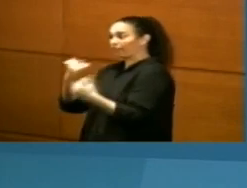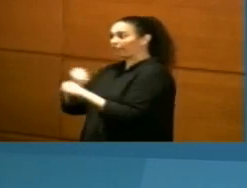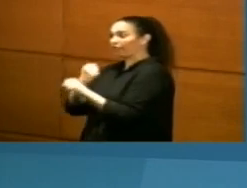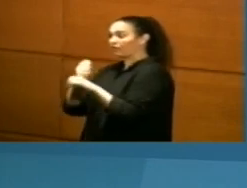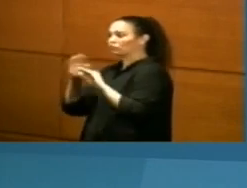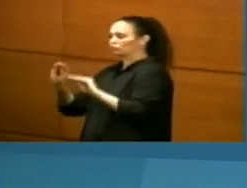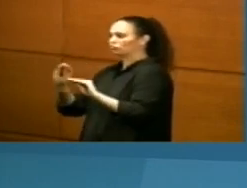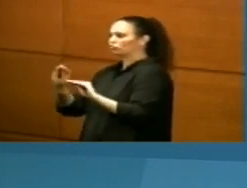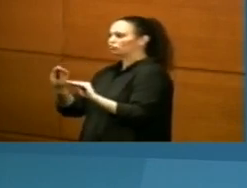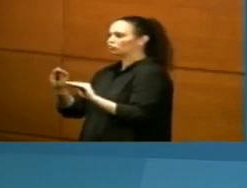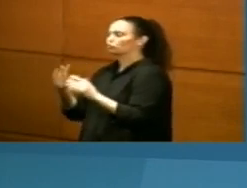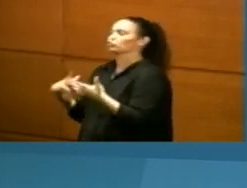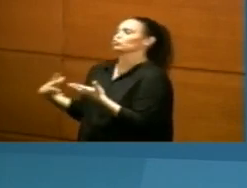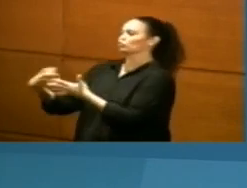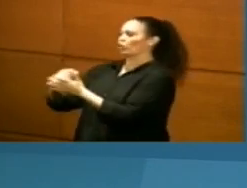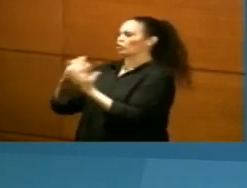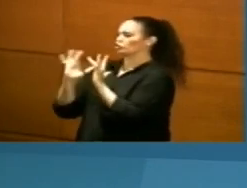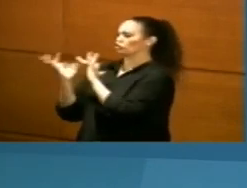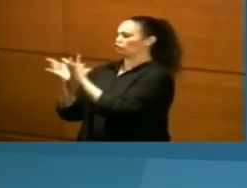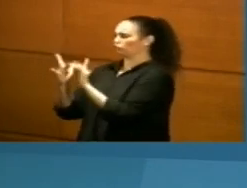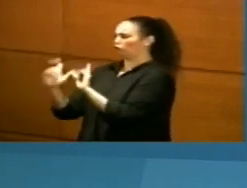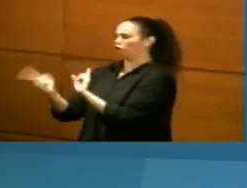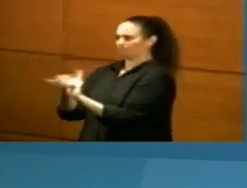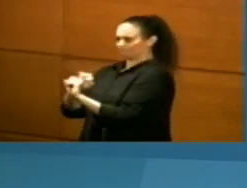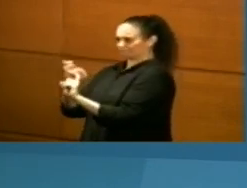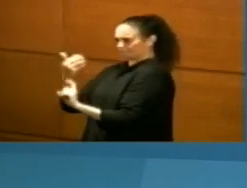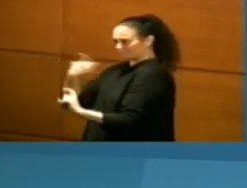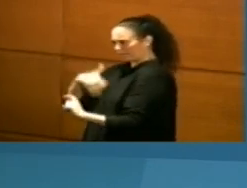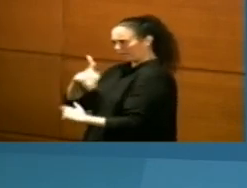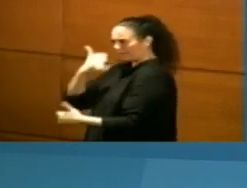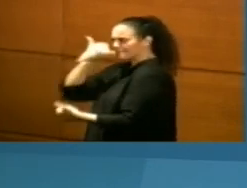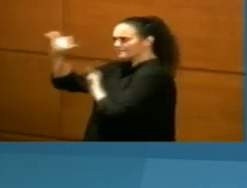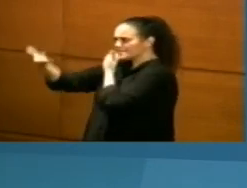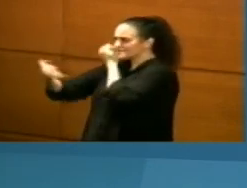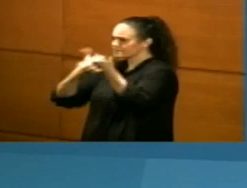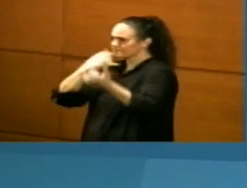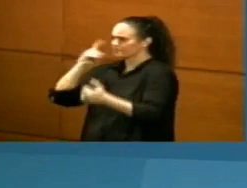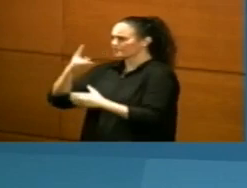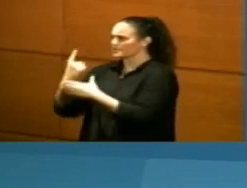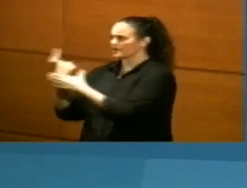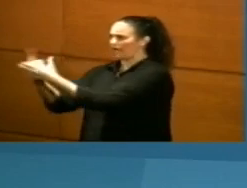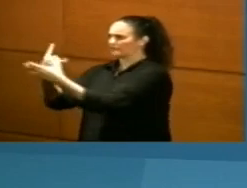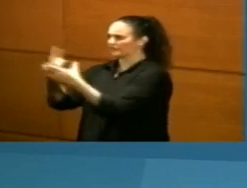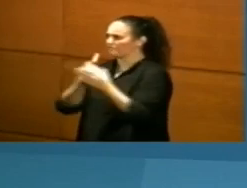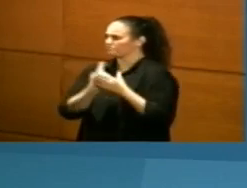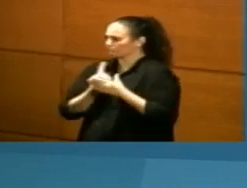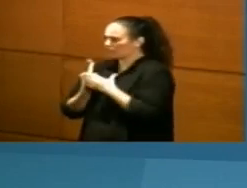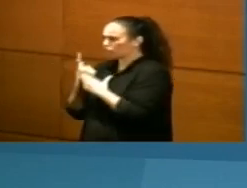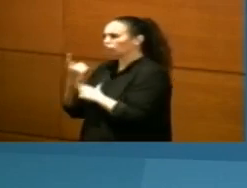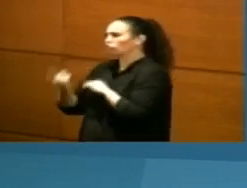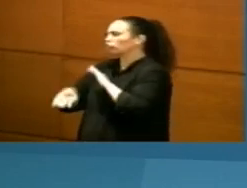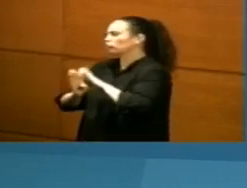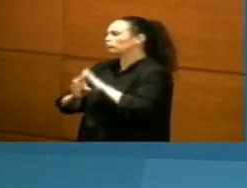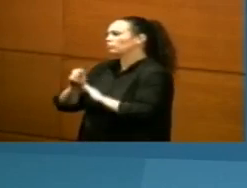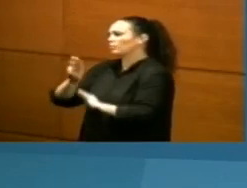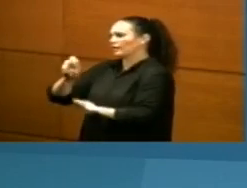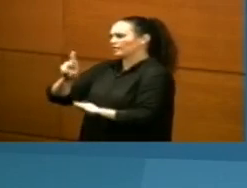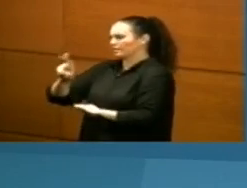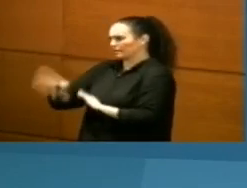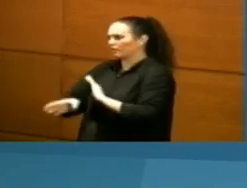a todos los contactos, se les ha llamado, se están realizando aislamientos y se siguen realizando PCRs.